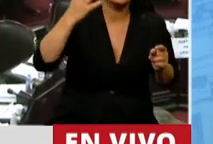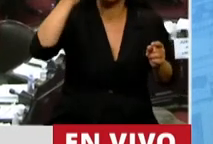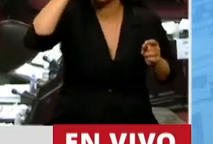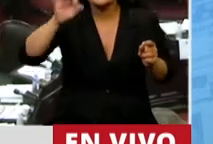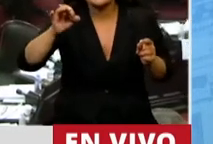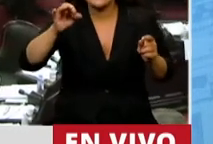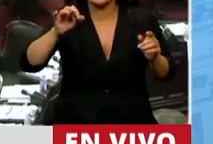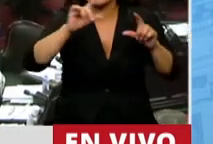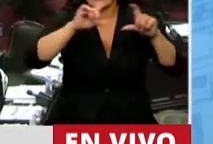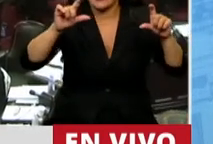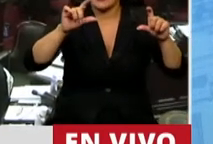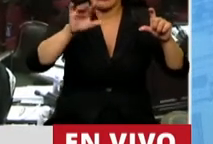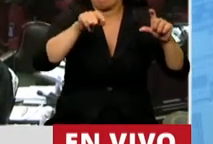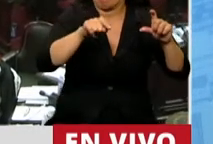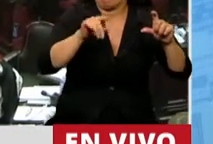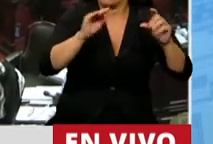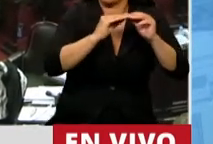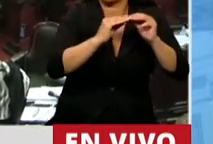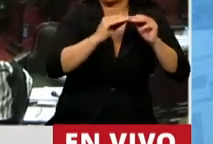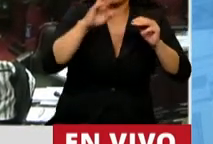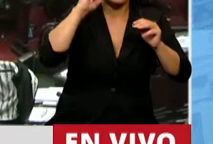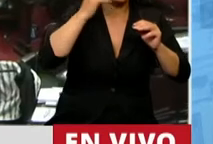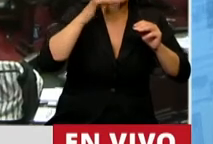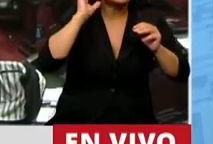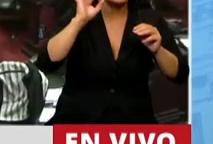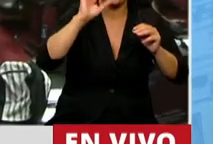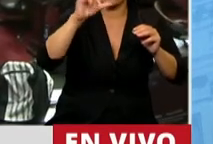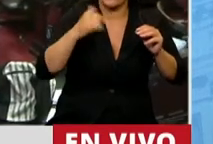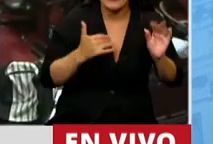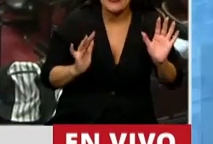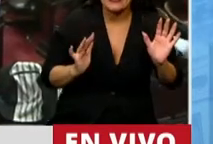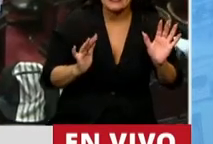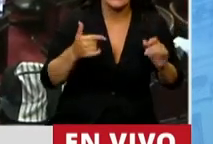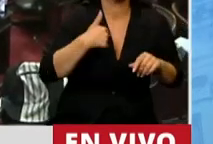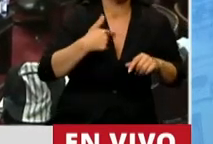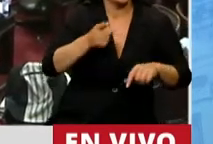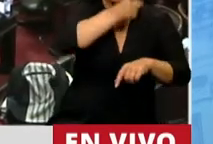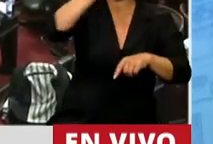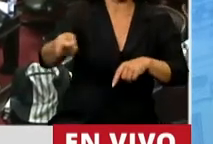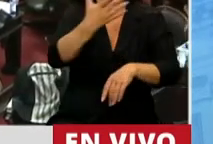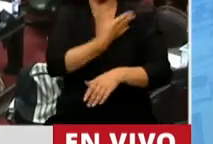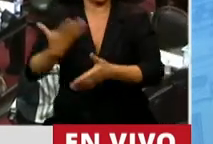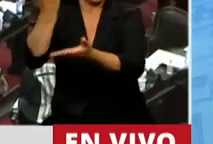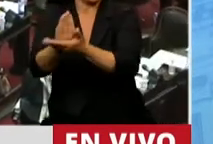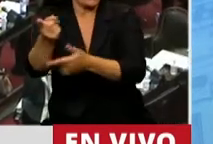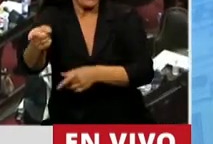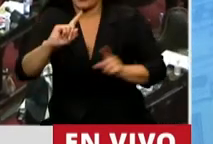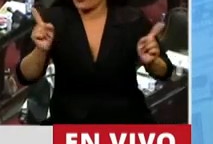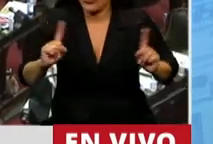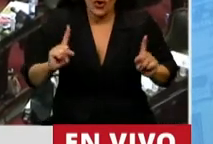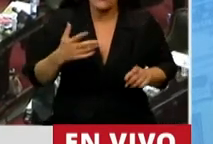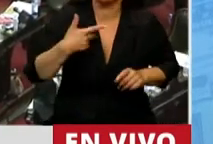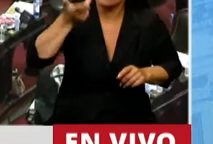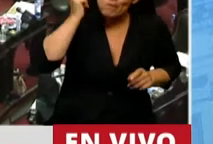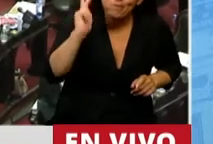saque la cuenta sobre la tasa de base, ese es el rendimiento y no lo he dicho acusando al gobierno, ya demasiado dije sobre esos